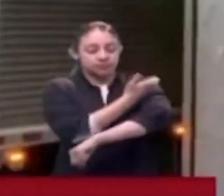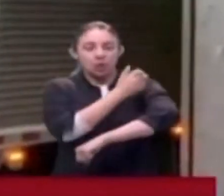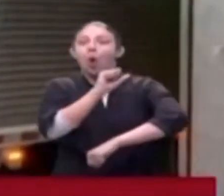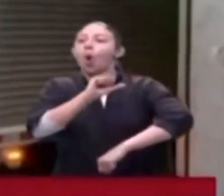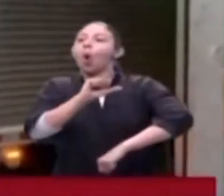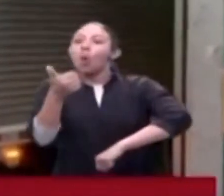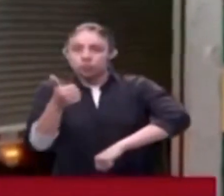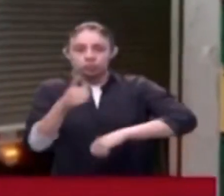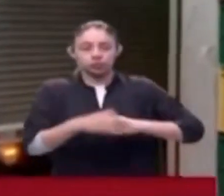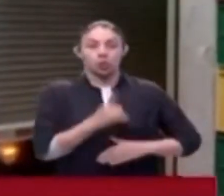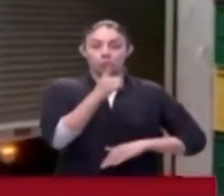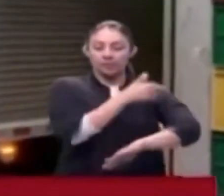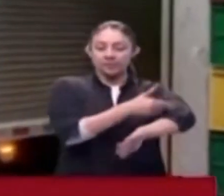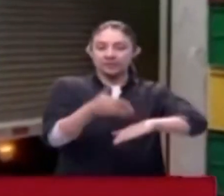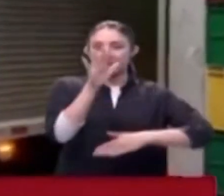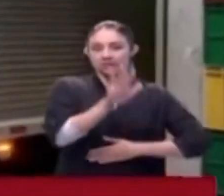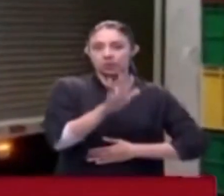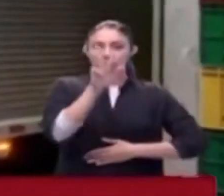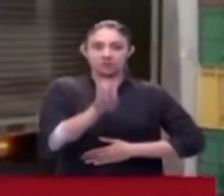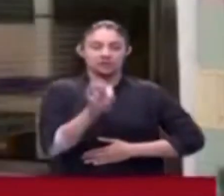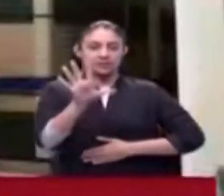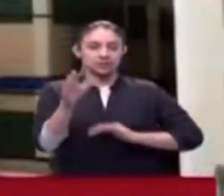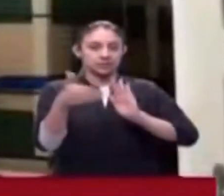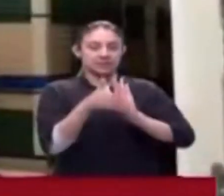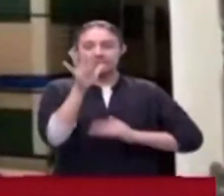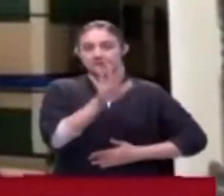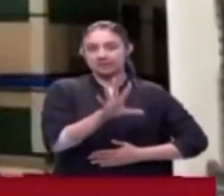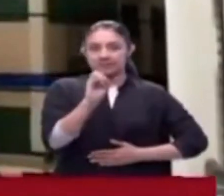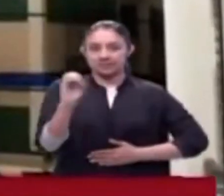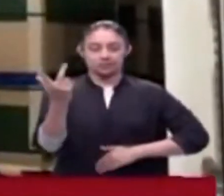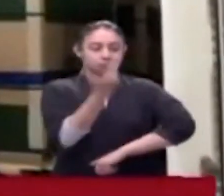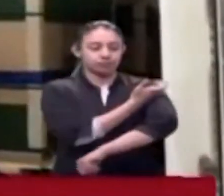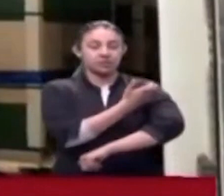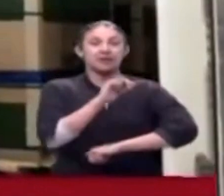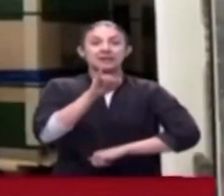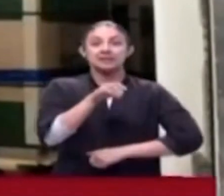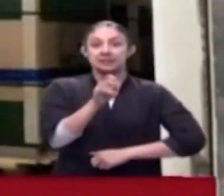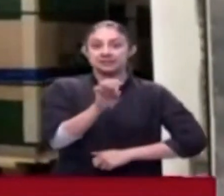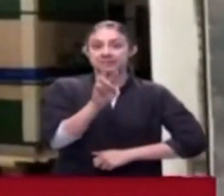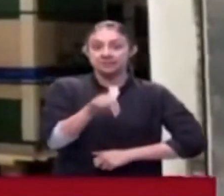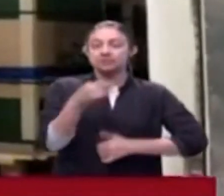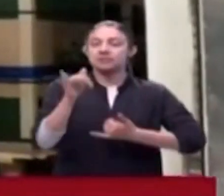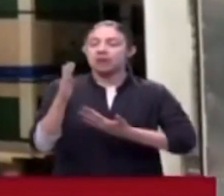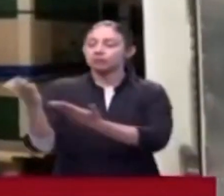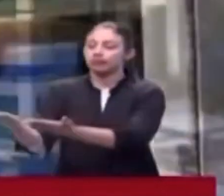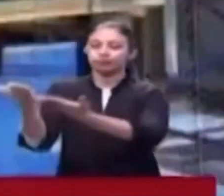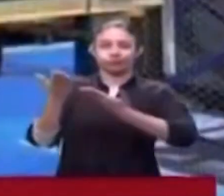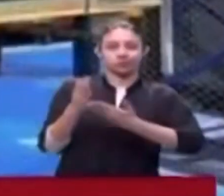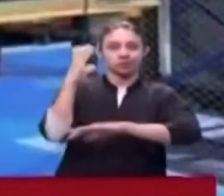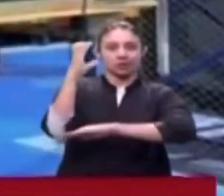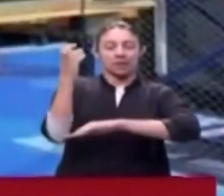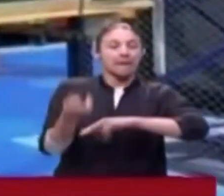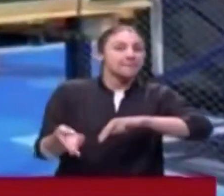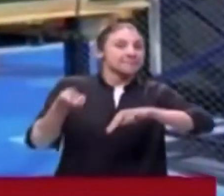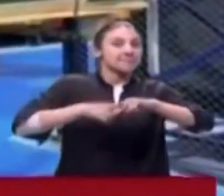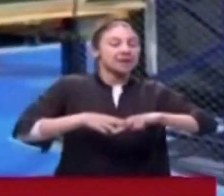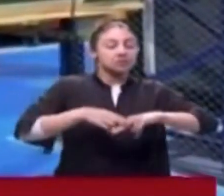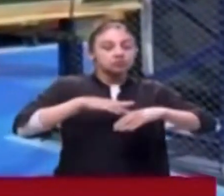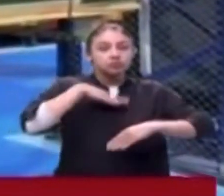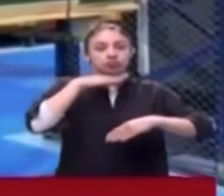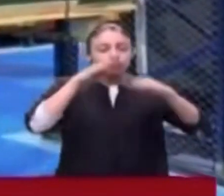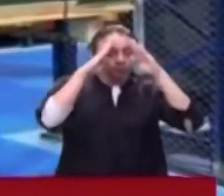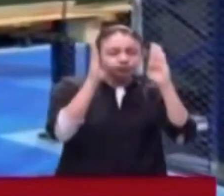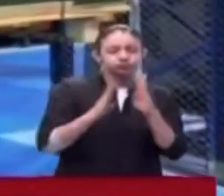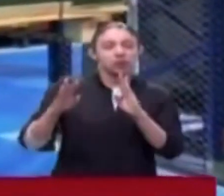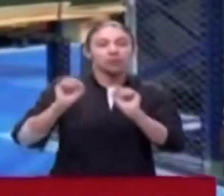Colombia recibió 1 millón 585 mil 500 vacunas de Janssen del mecanismo bilateral para aumentar los biológicos disponibles